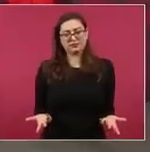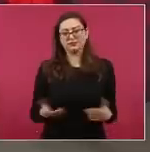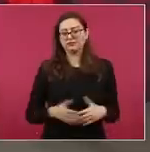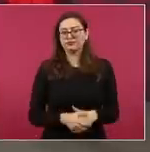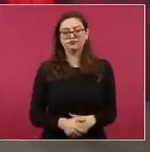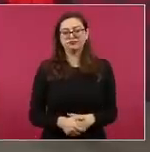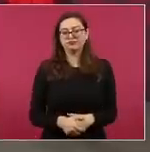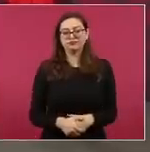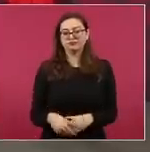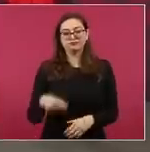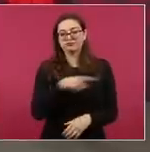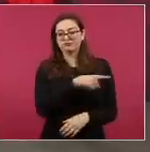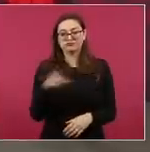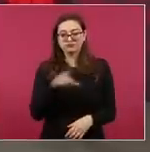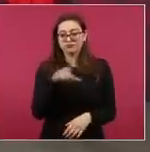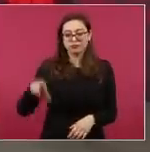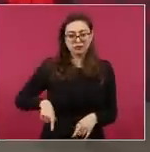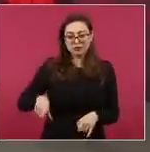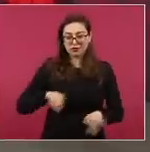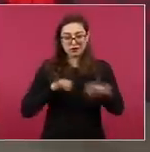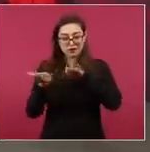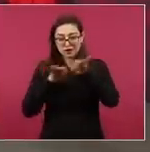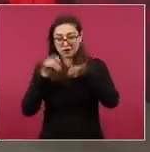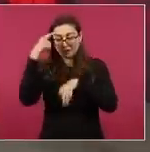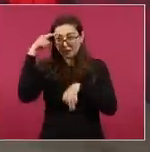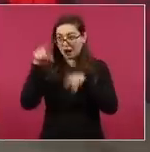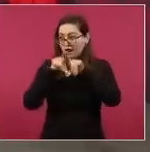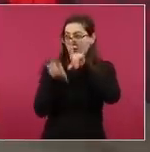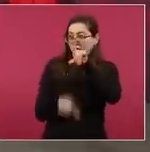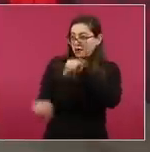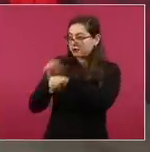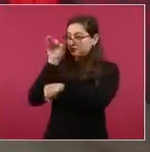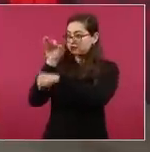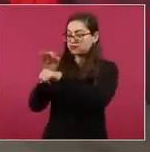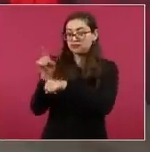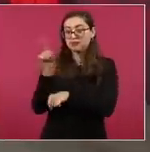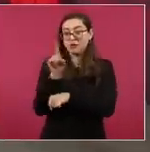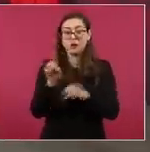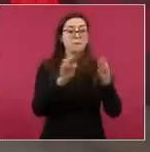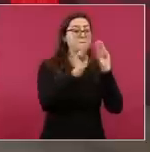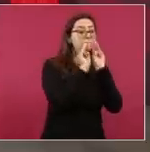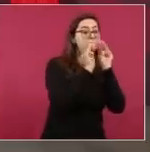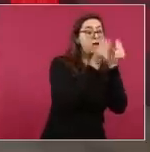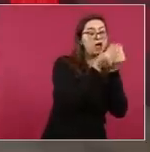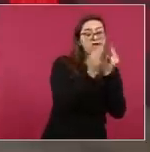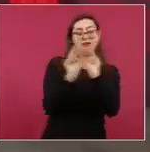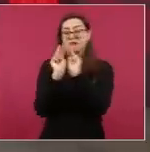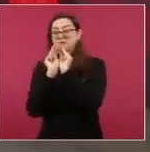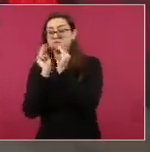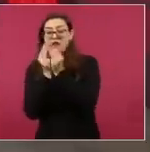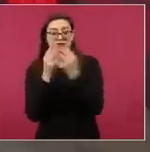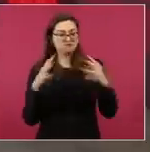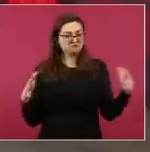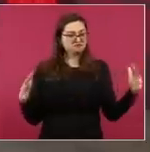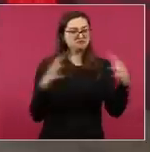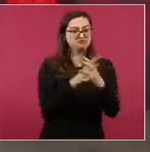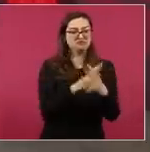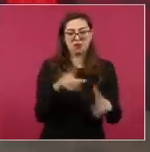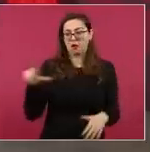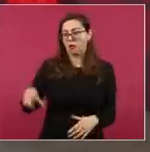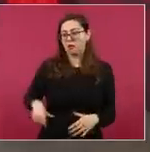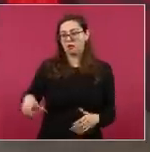cómo queda